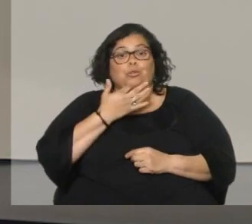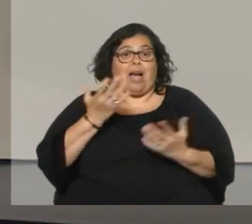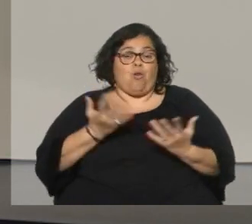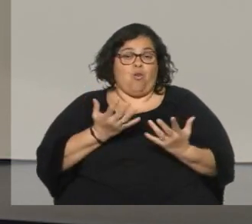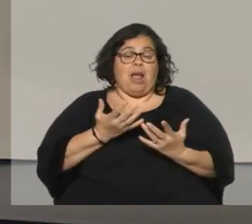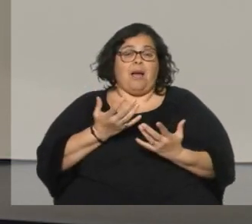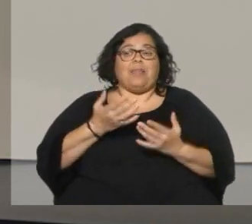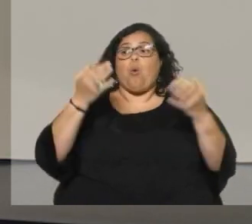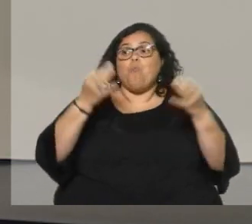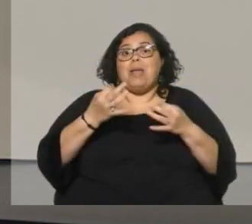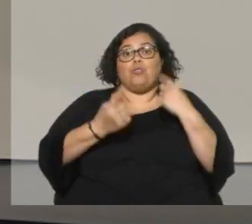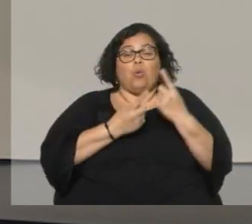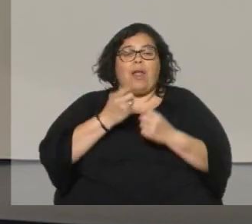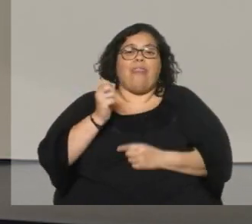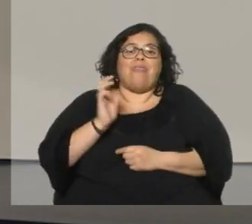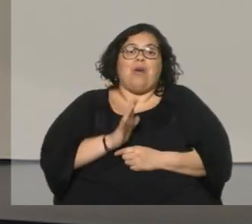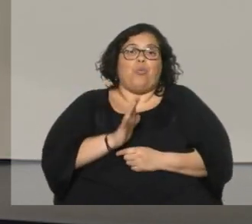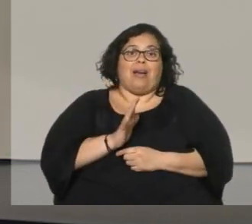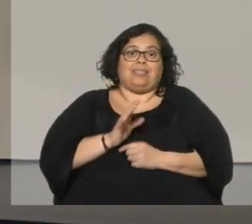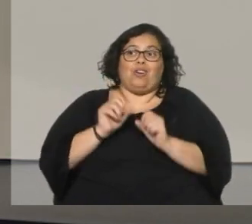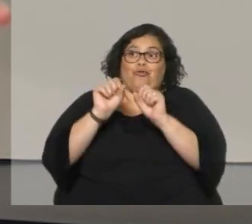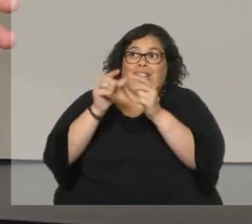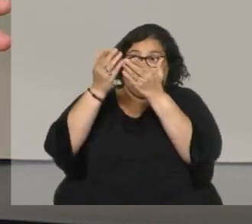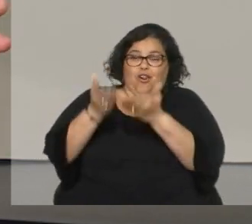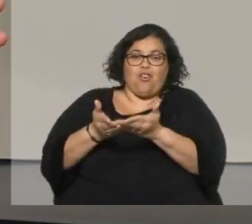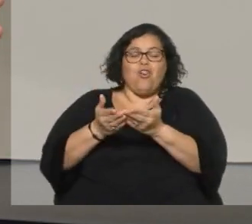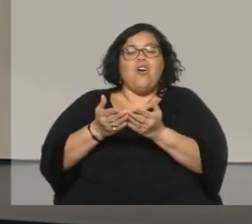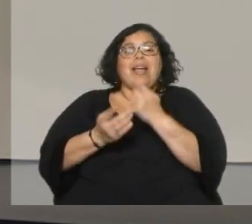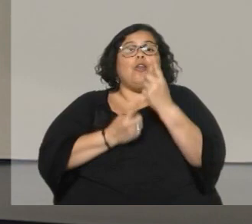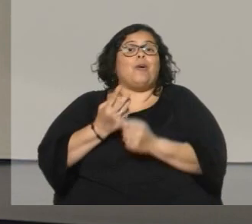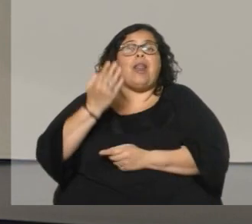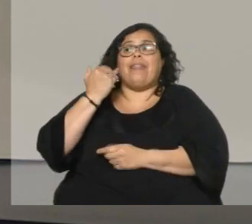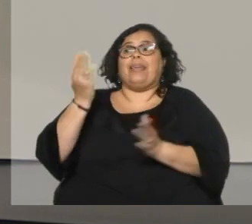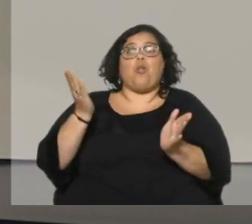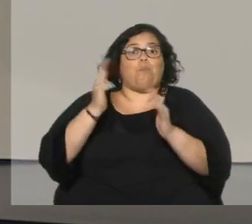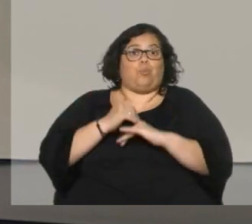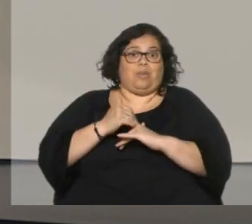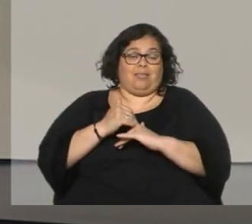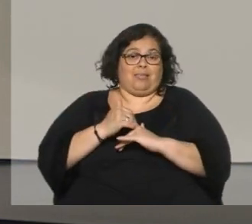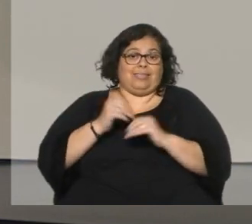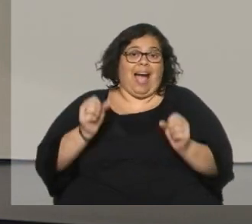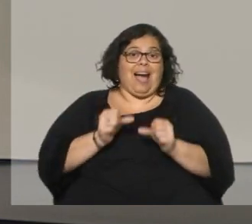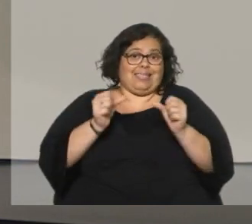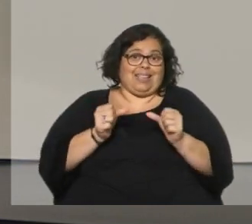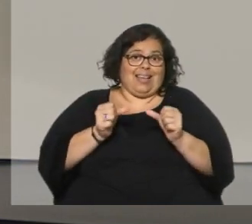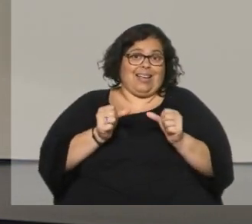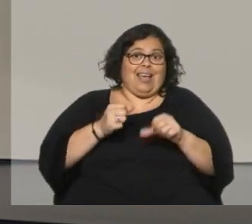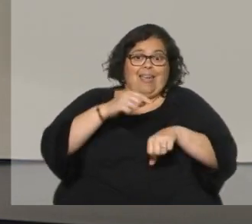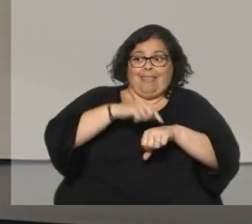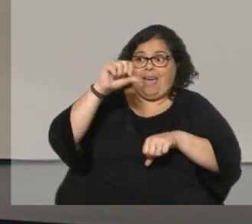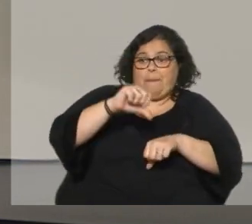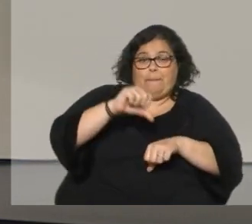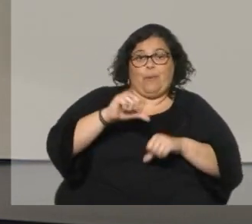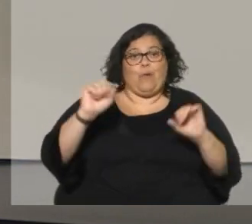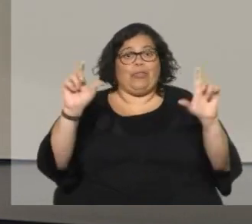deudas que tenés contigo mismo que no has podido de pronto de alguna manera saldar antes porque el trabajo de